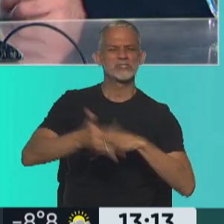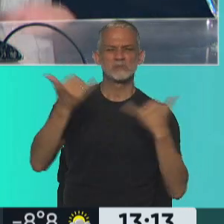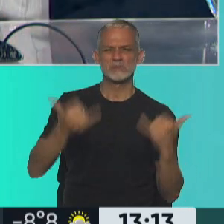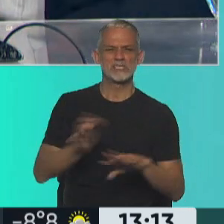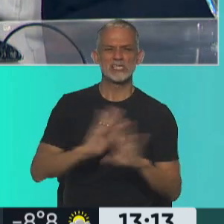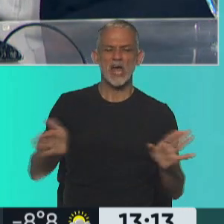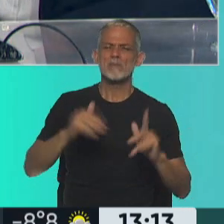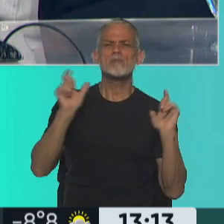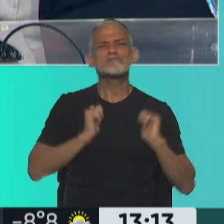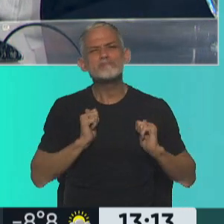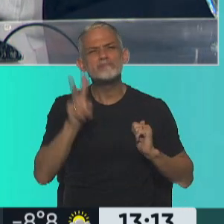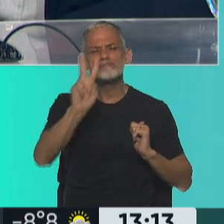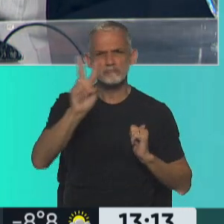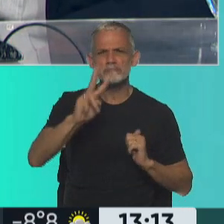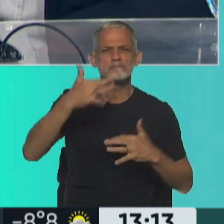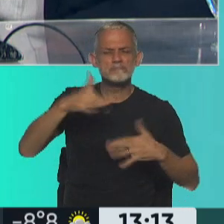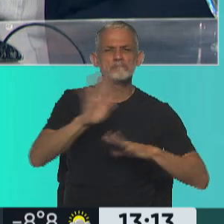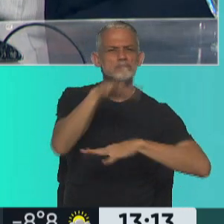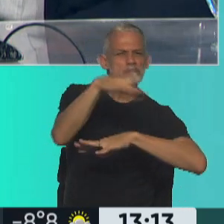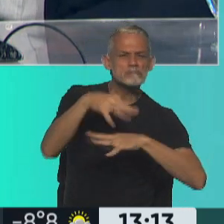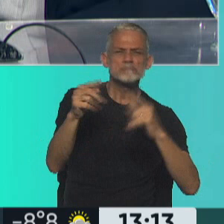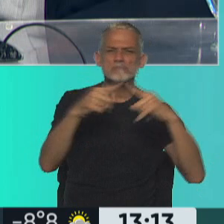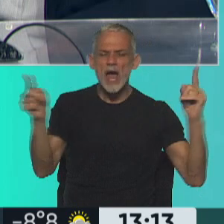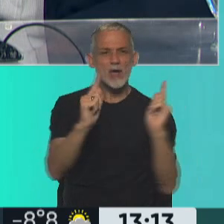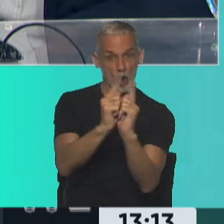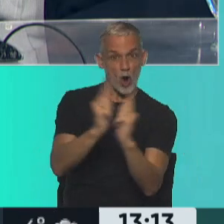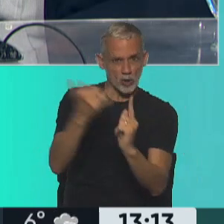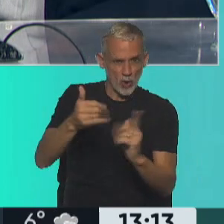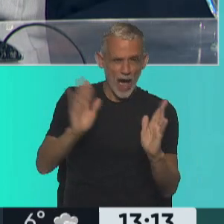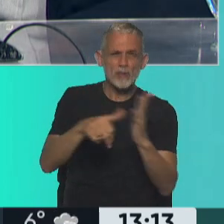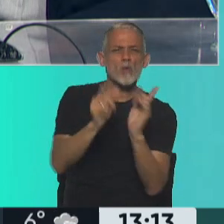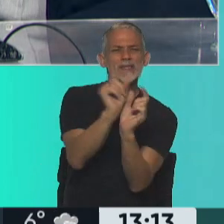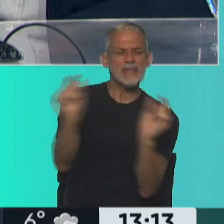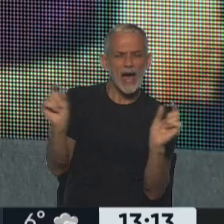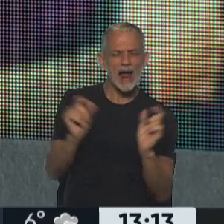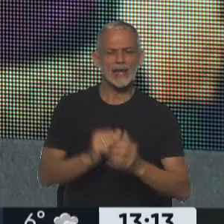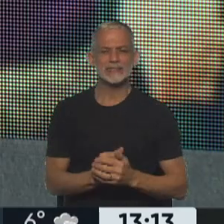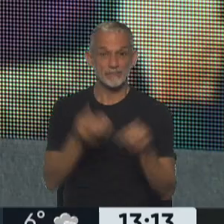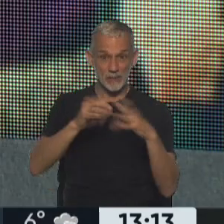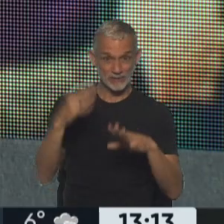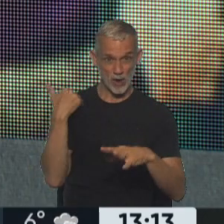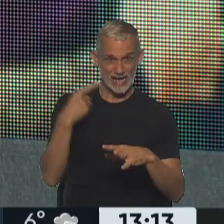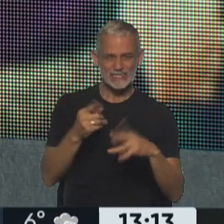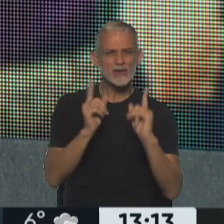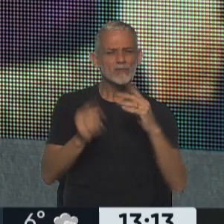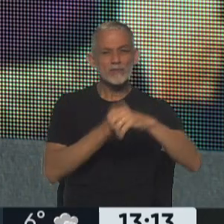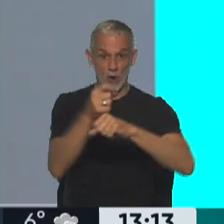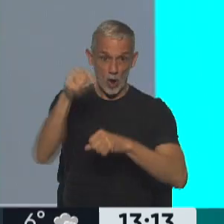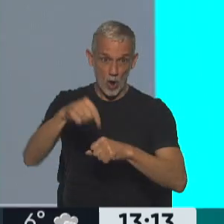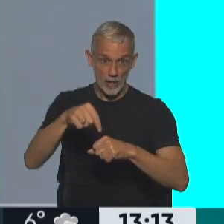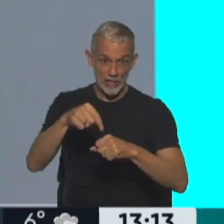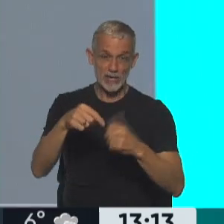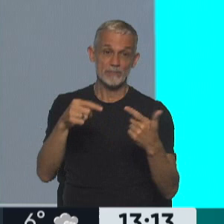para disfrutar de los distintos largometrajes. cortos también, documentales. Decíamos, arrancó ayer y sigue durante el día de hoy.